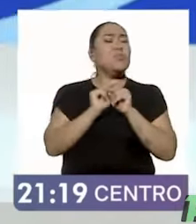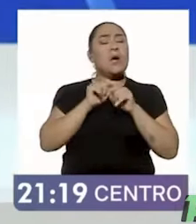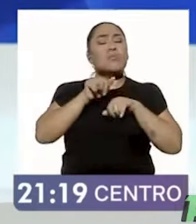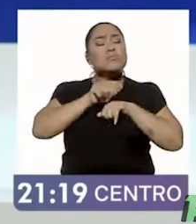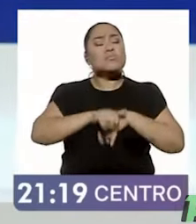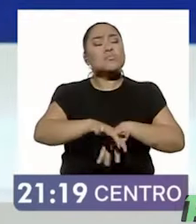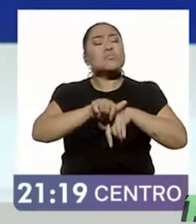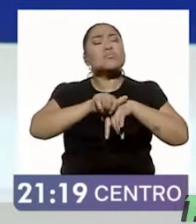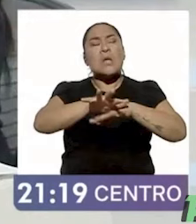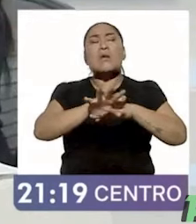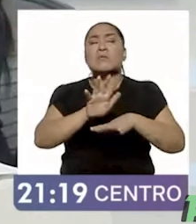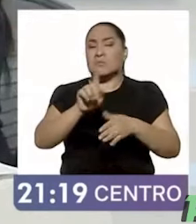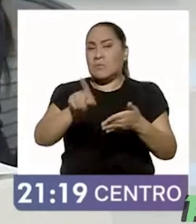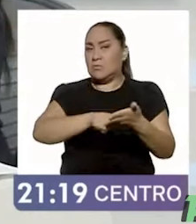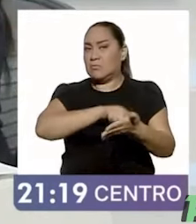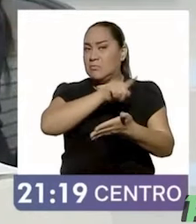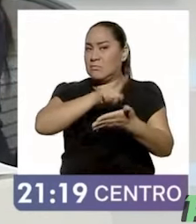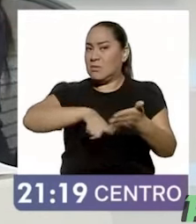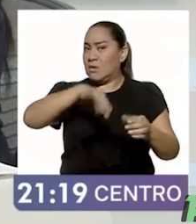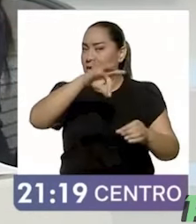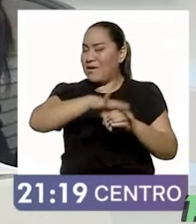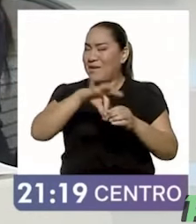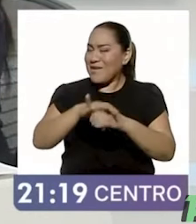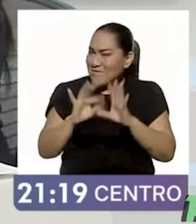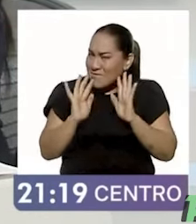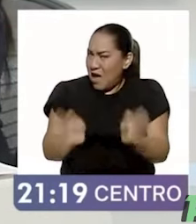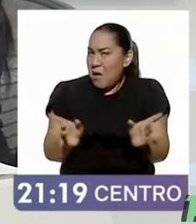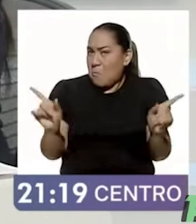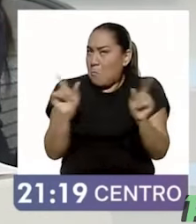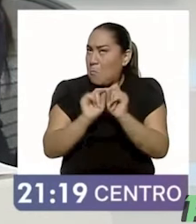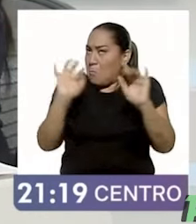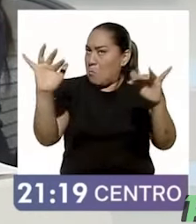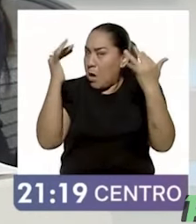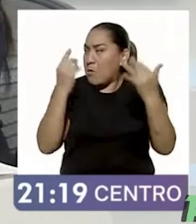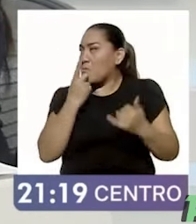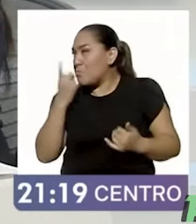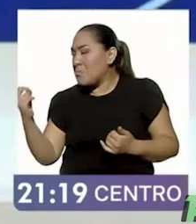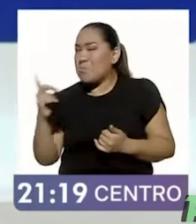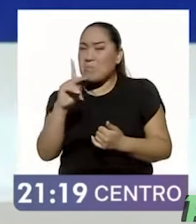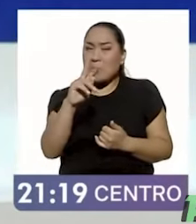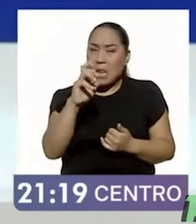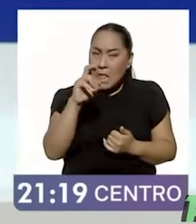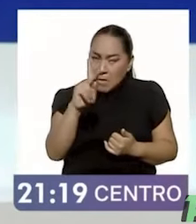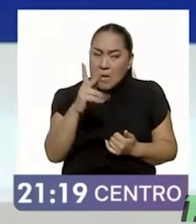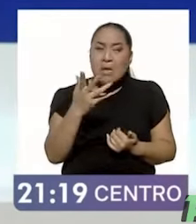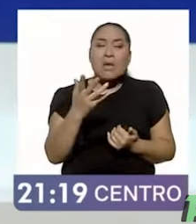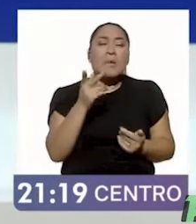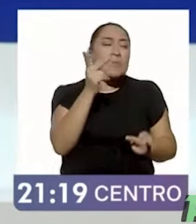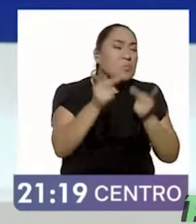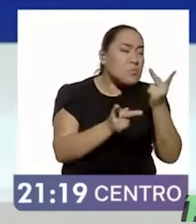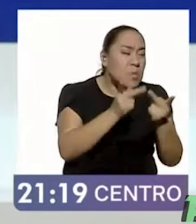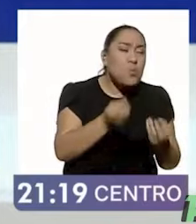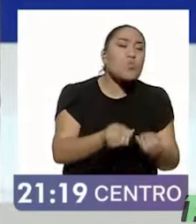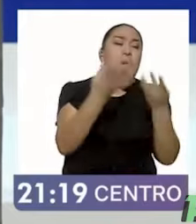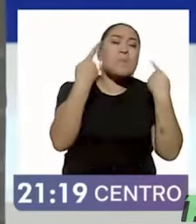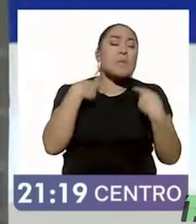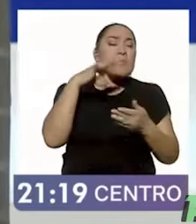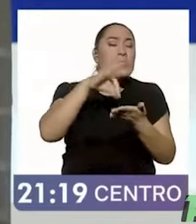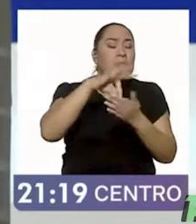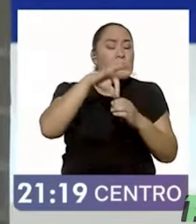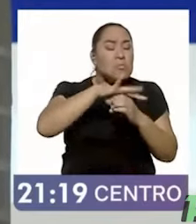como lo reflejan las encuestas y como lo refleja el PREP y como pronto lo va a reflejar los resultados